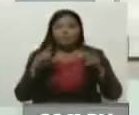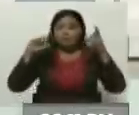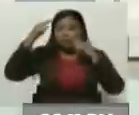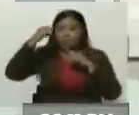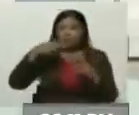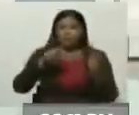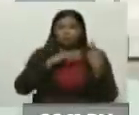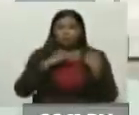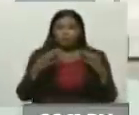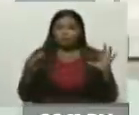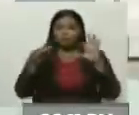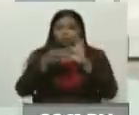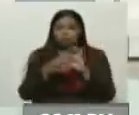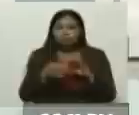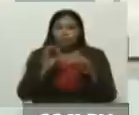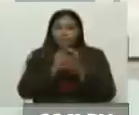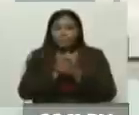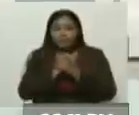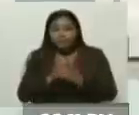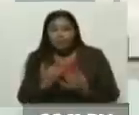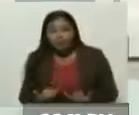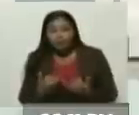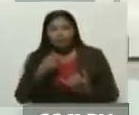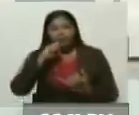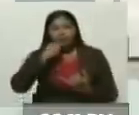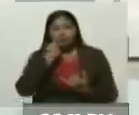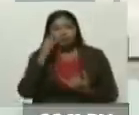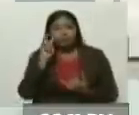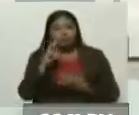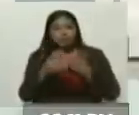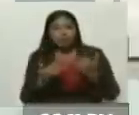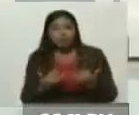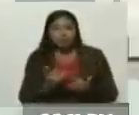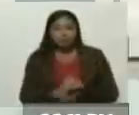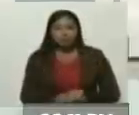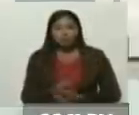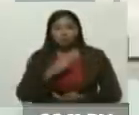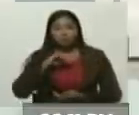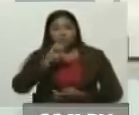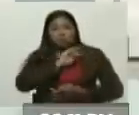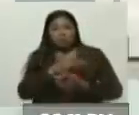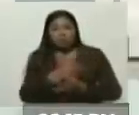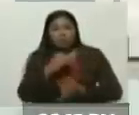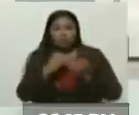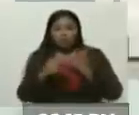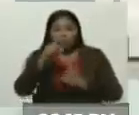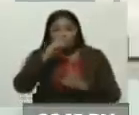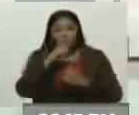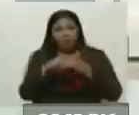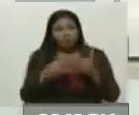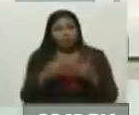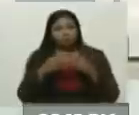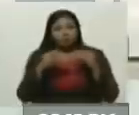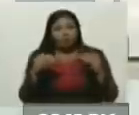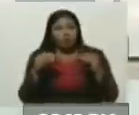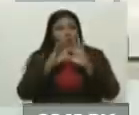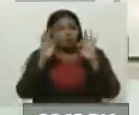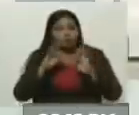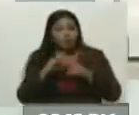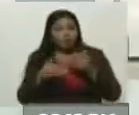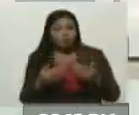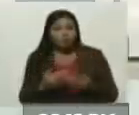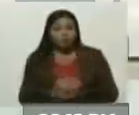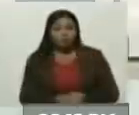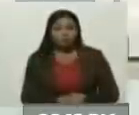establecer toda su amistad con Rusia, que se han visto fortalecida en los últimos años en todos los ámbitos, en el